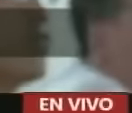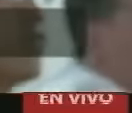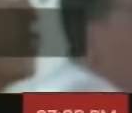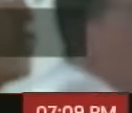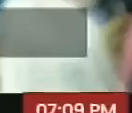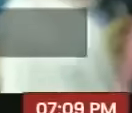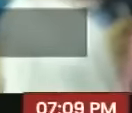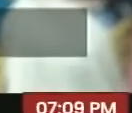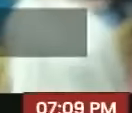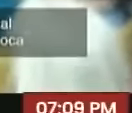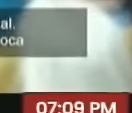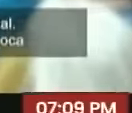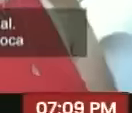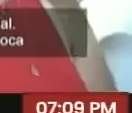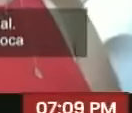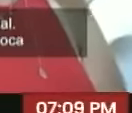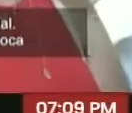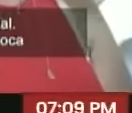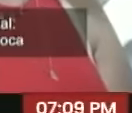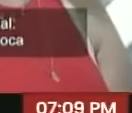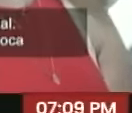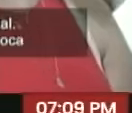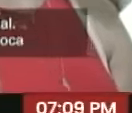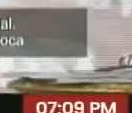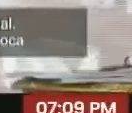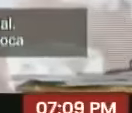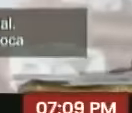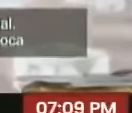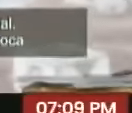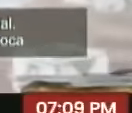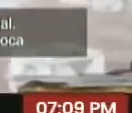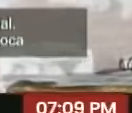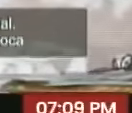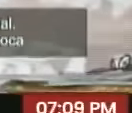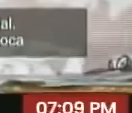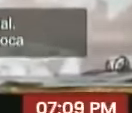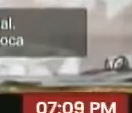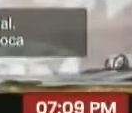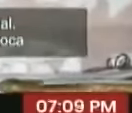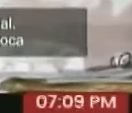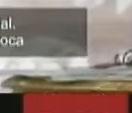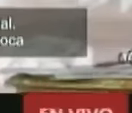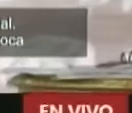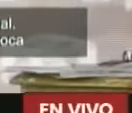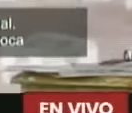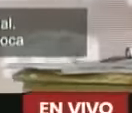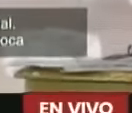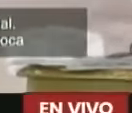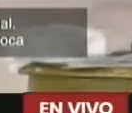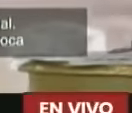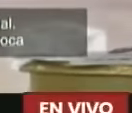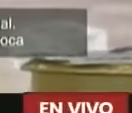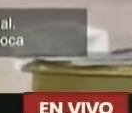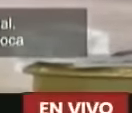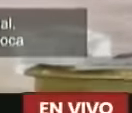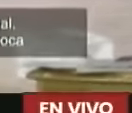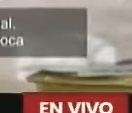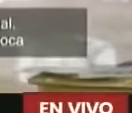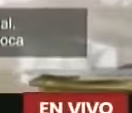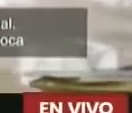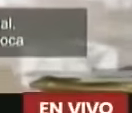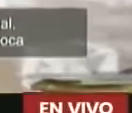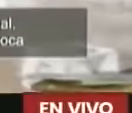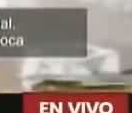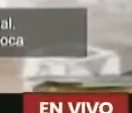explicado estudiado nos pone otra vez la vanguardia una alternativa social mundial a construir